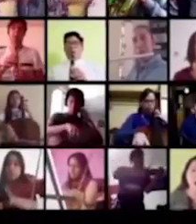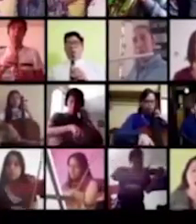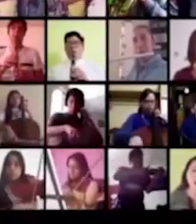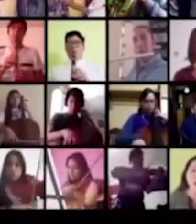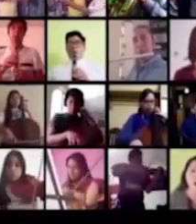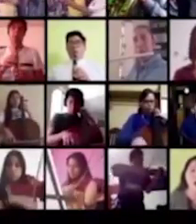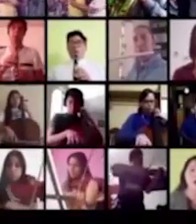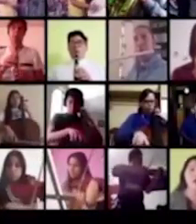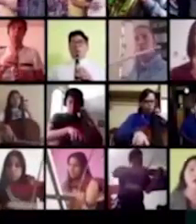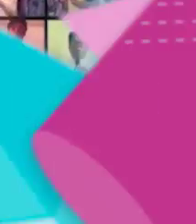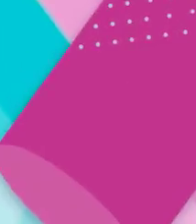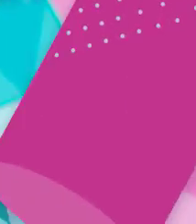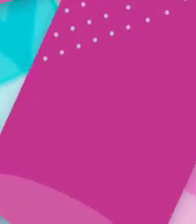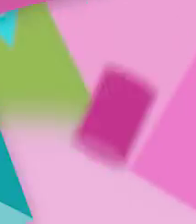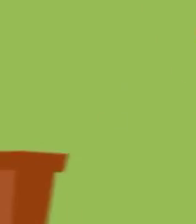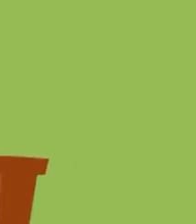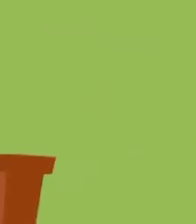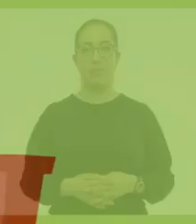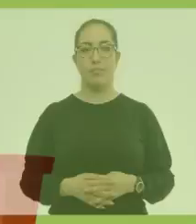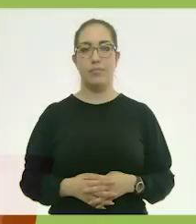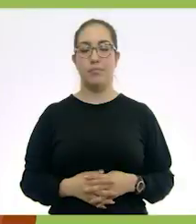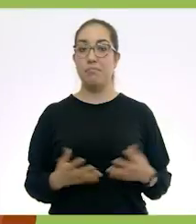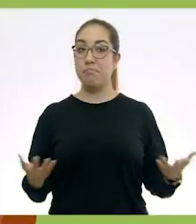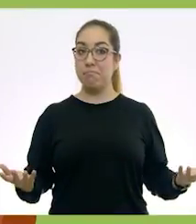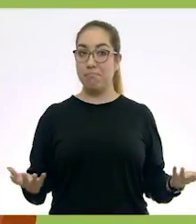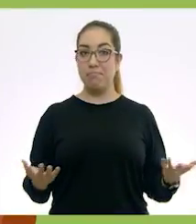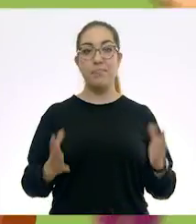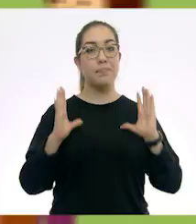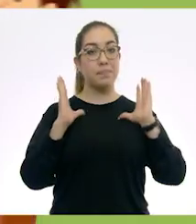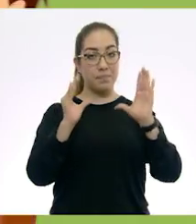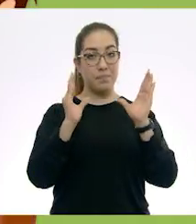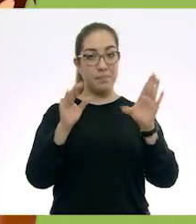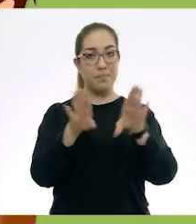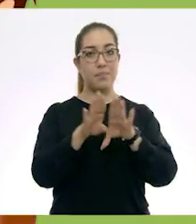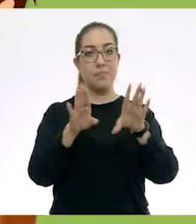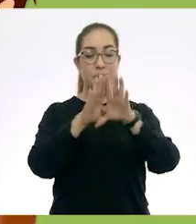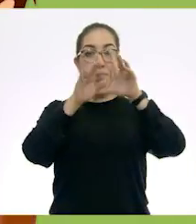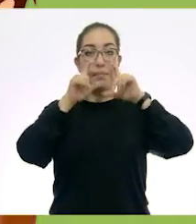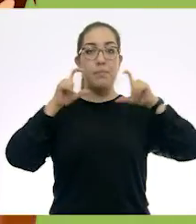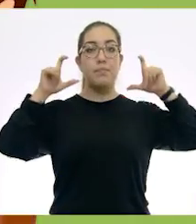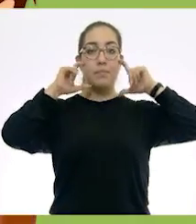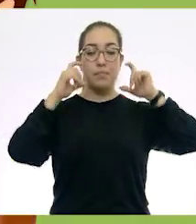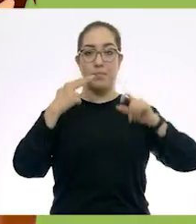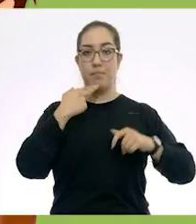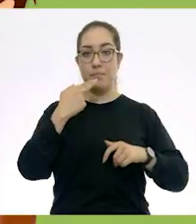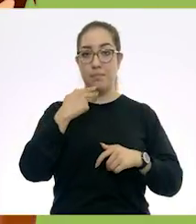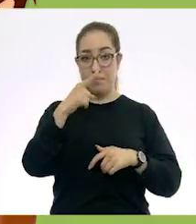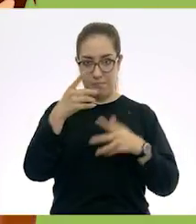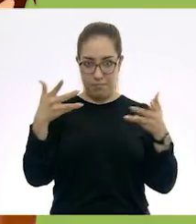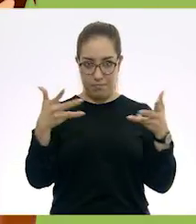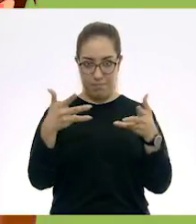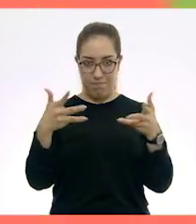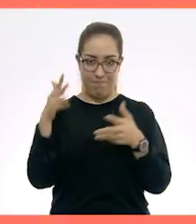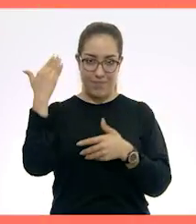¡Gracias! ¡Gracias! ¡Gracias! Te enseñaremos cómo armar un cubrebocas con ayuda de un adulto.